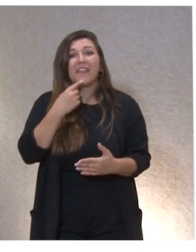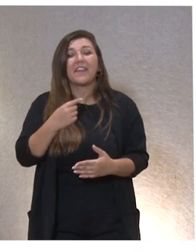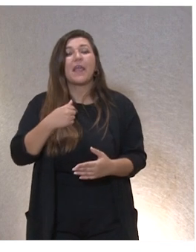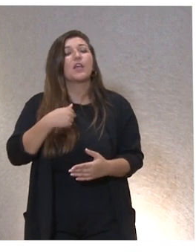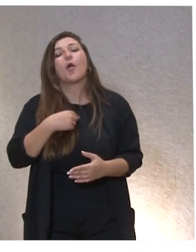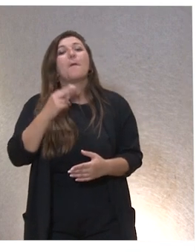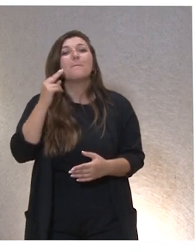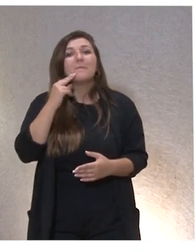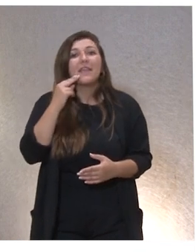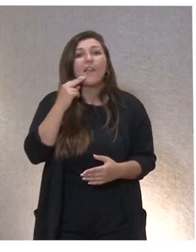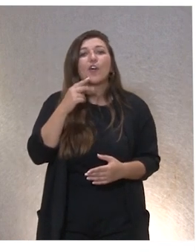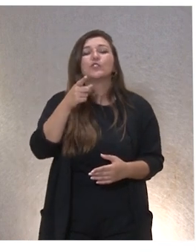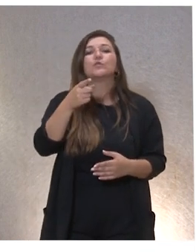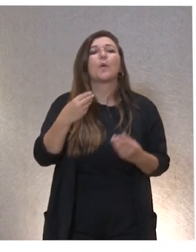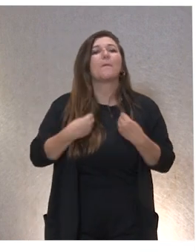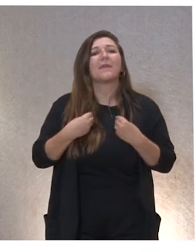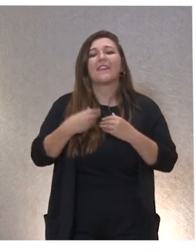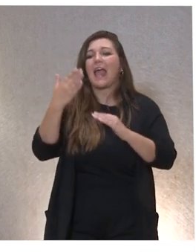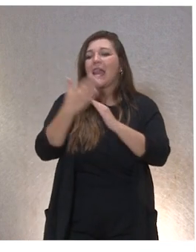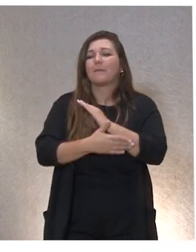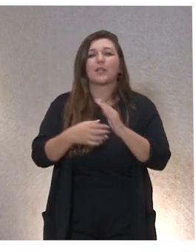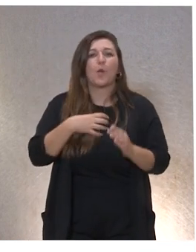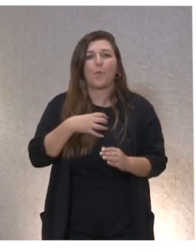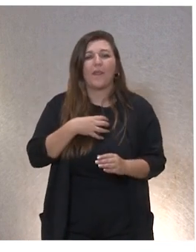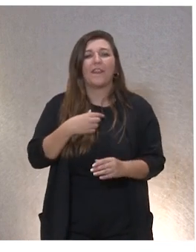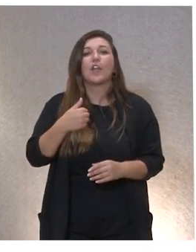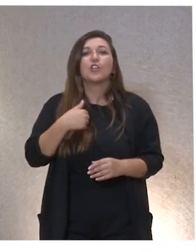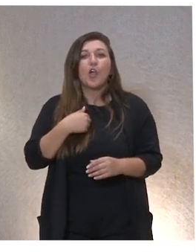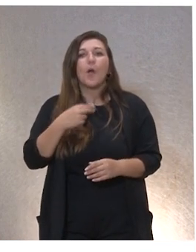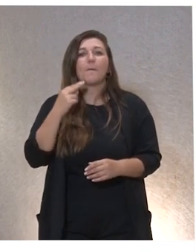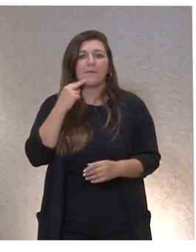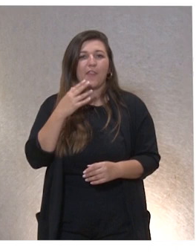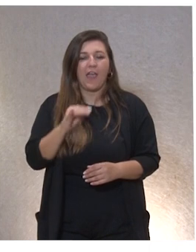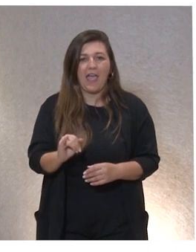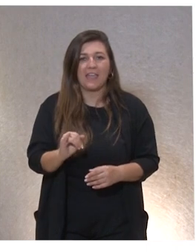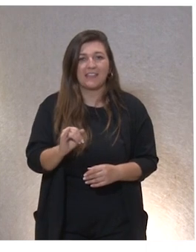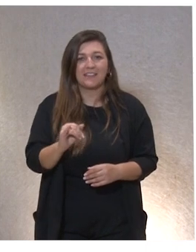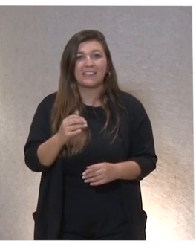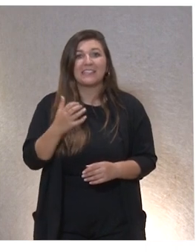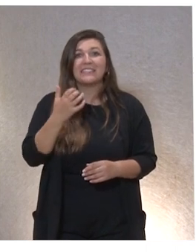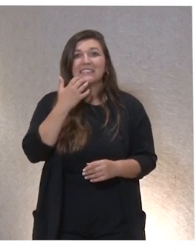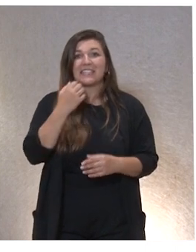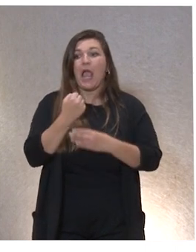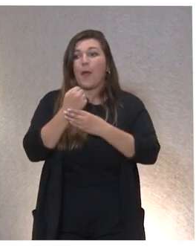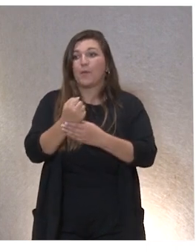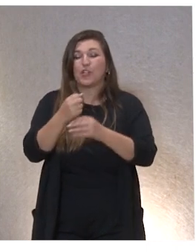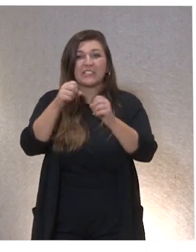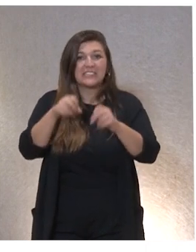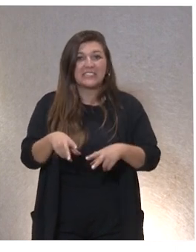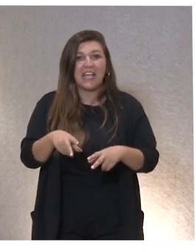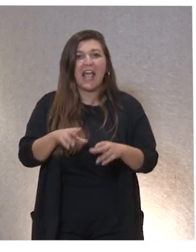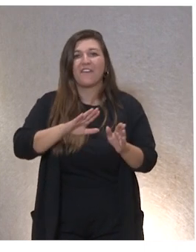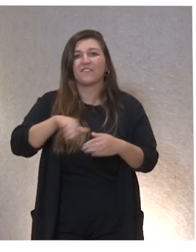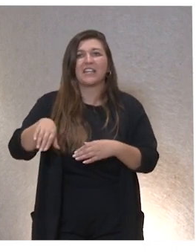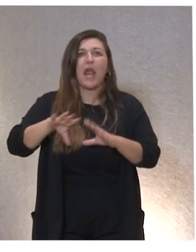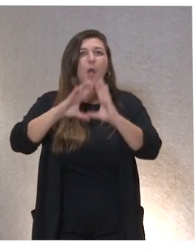miedos no pueden limitar tu vida. Tengo miedo. Si dejo que vaya sin apoyo, el mundo me parece una selva.